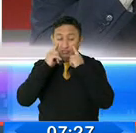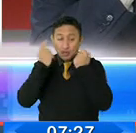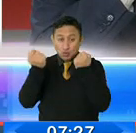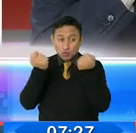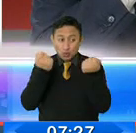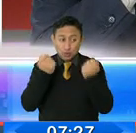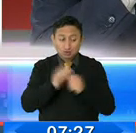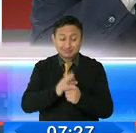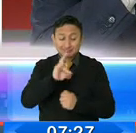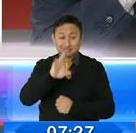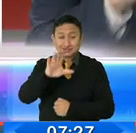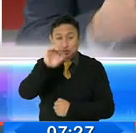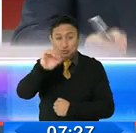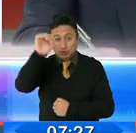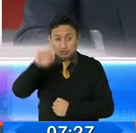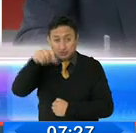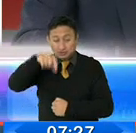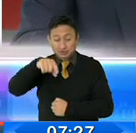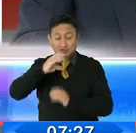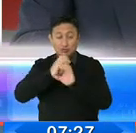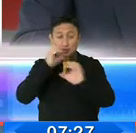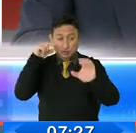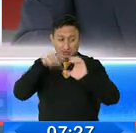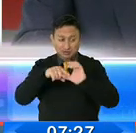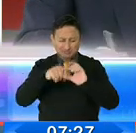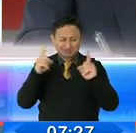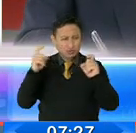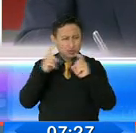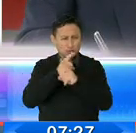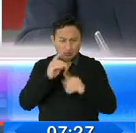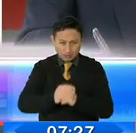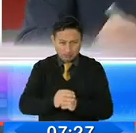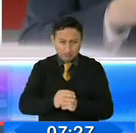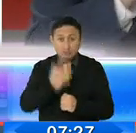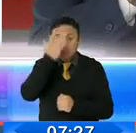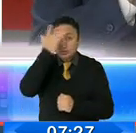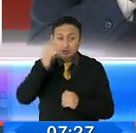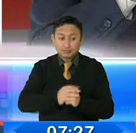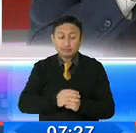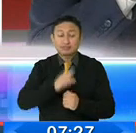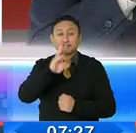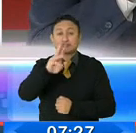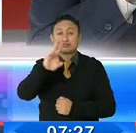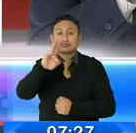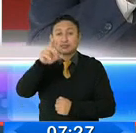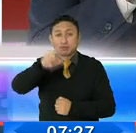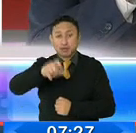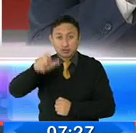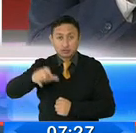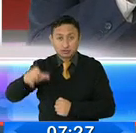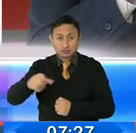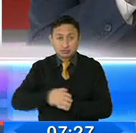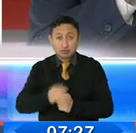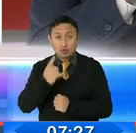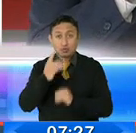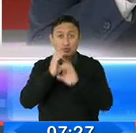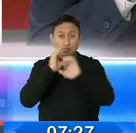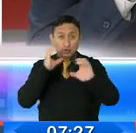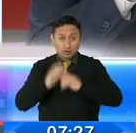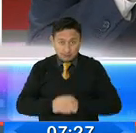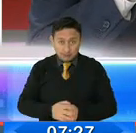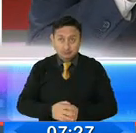con el 75% de aforo, porque esto implicaría que tendrían que ir 67 personas en cada bus,